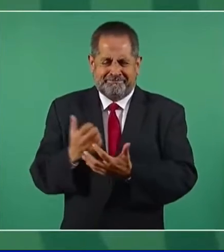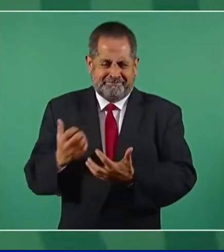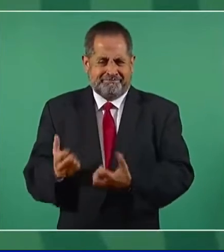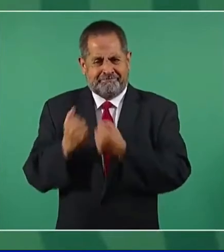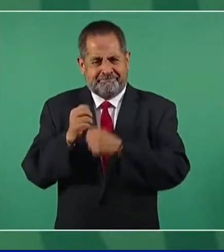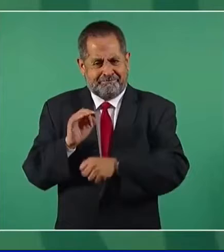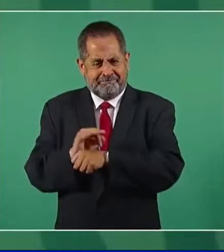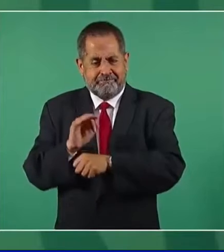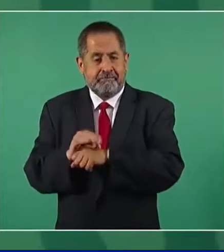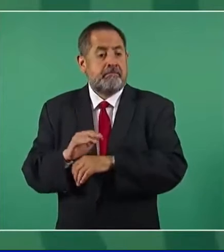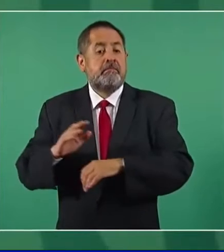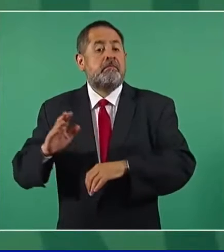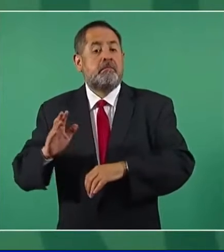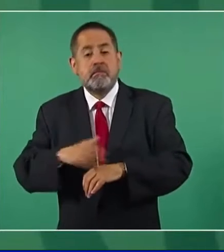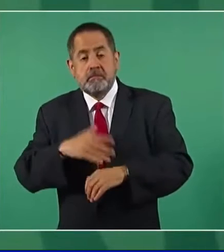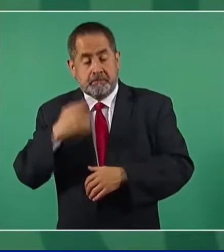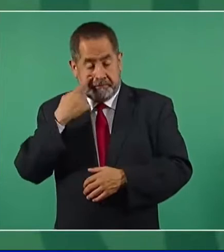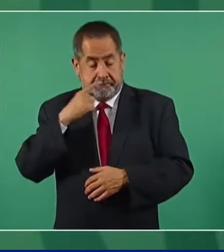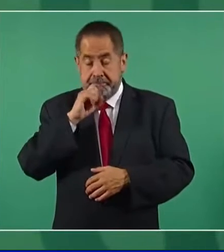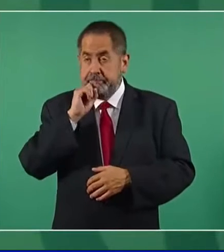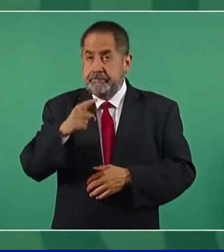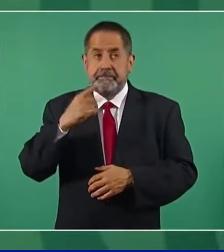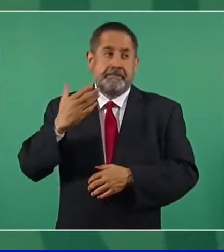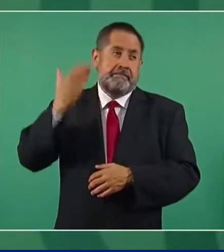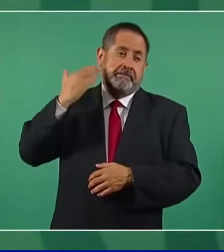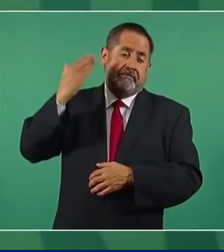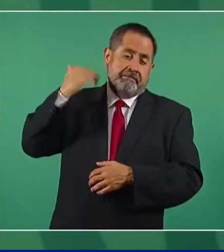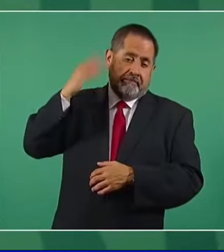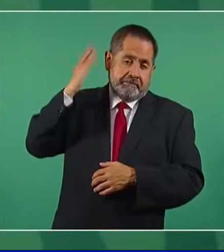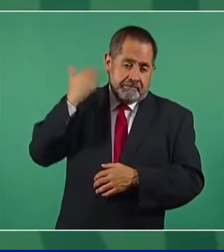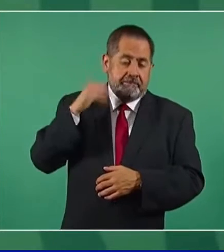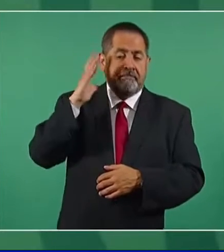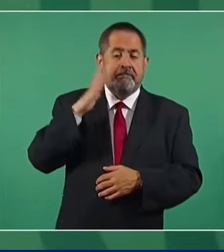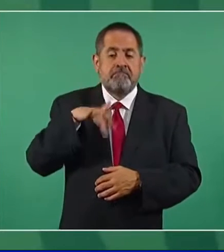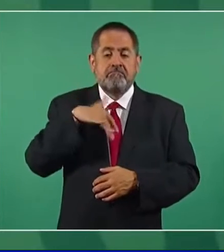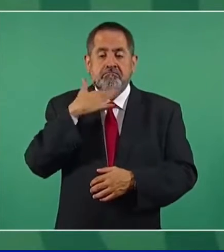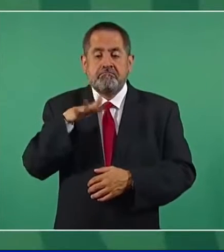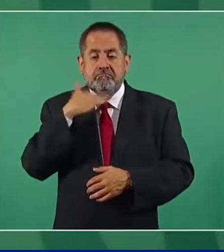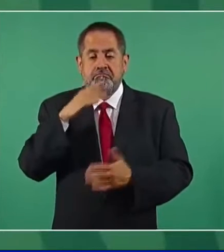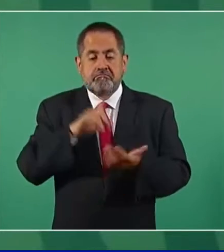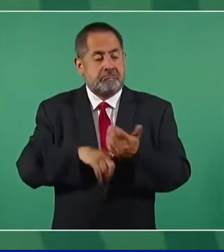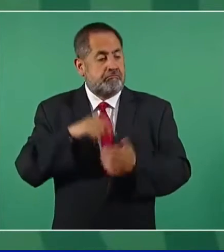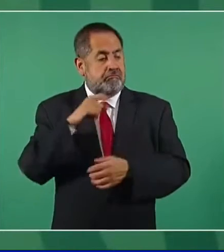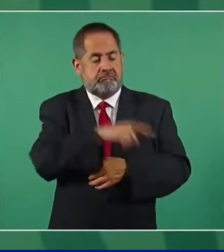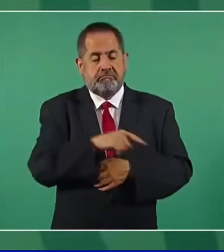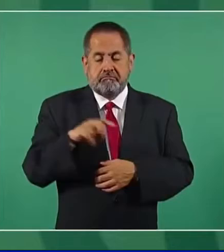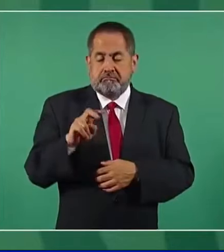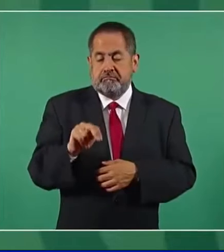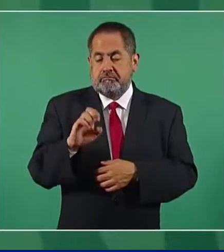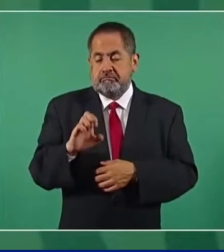también lo que hicieron los corruptos del neoliberalismo,